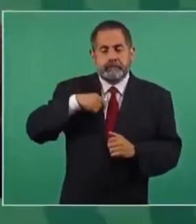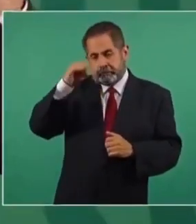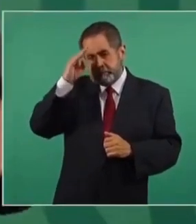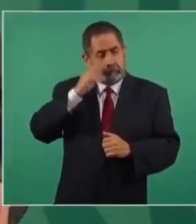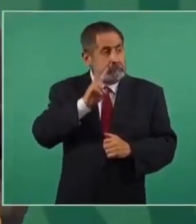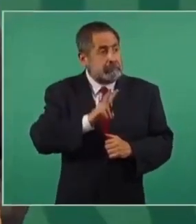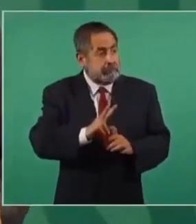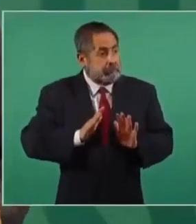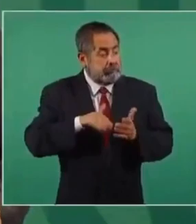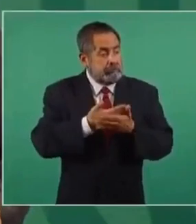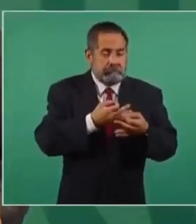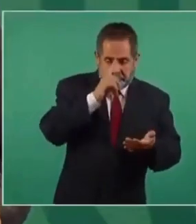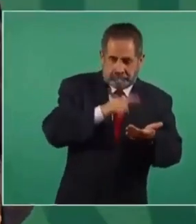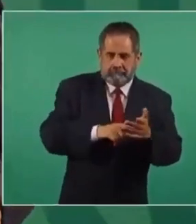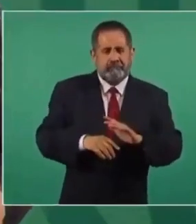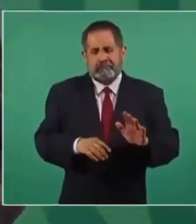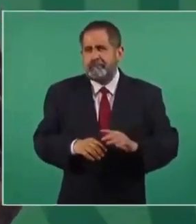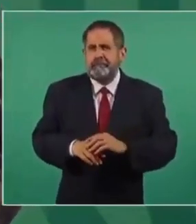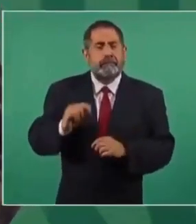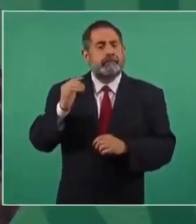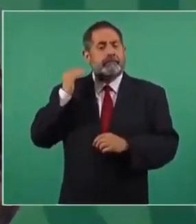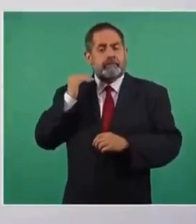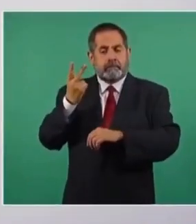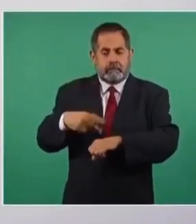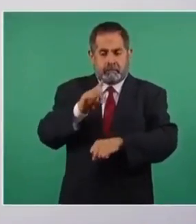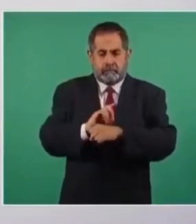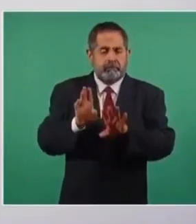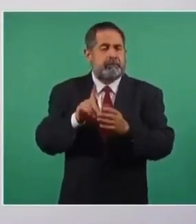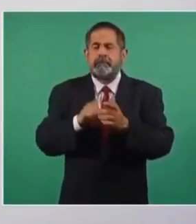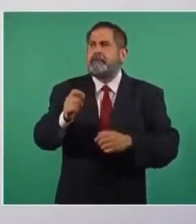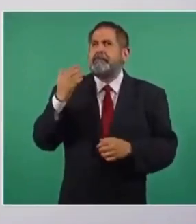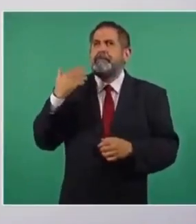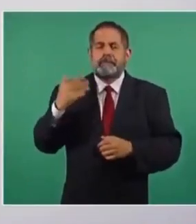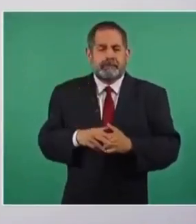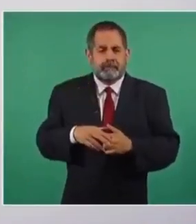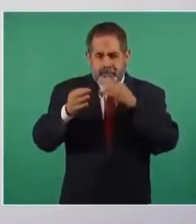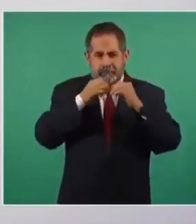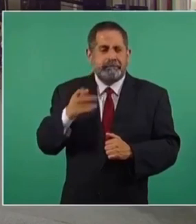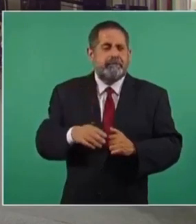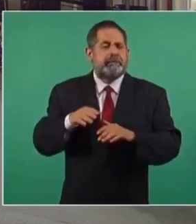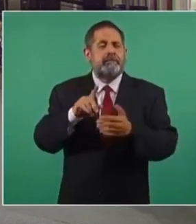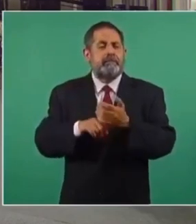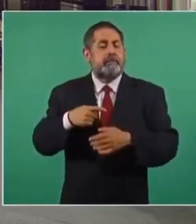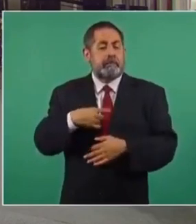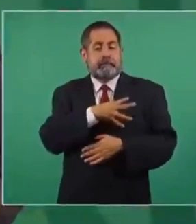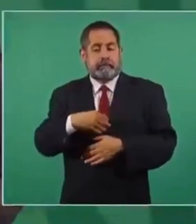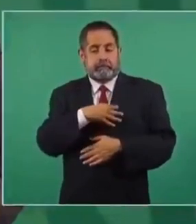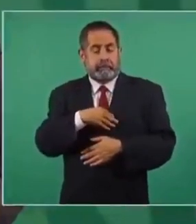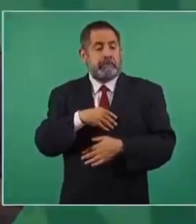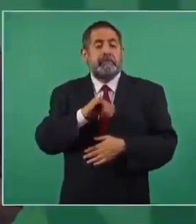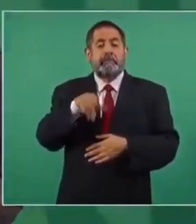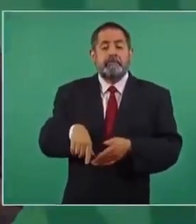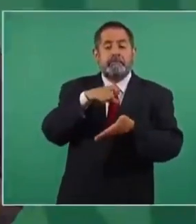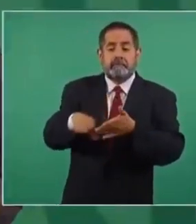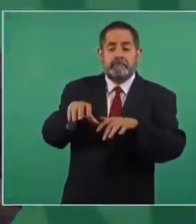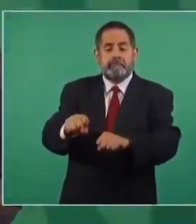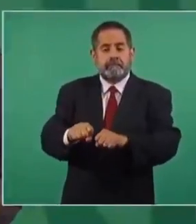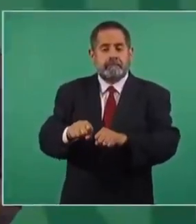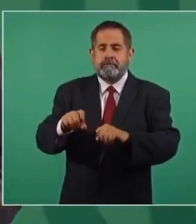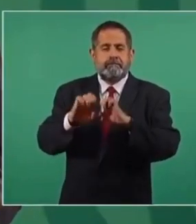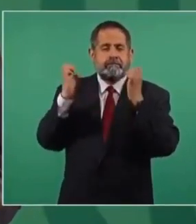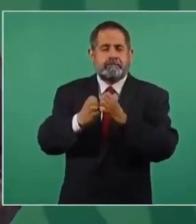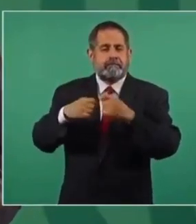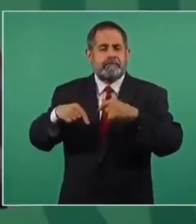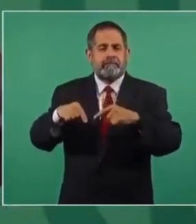todo eso. Hace como dos días salió un mensaje de Twitter que uno de mis hijos iba a comprar el